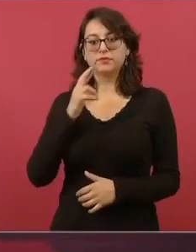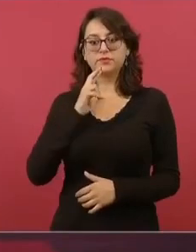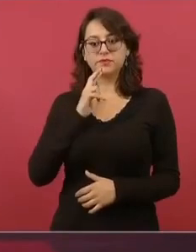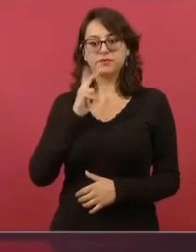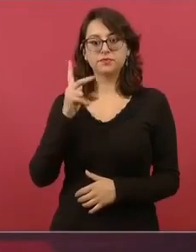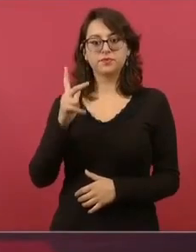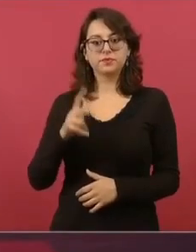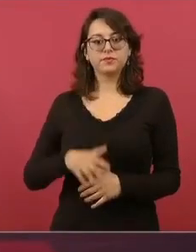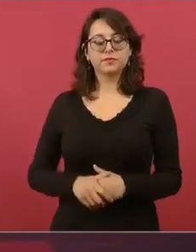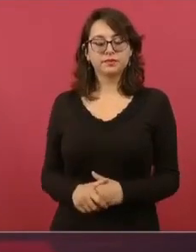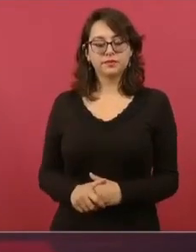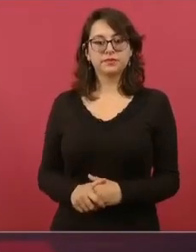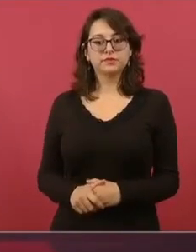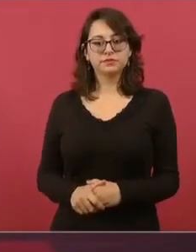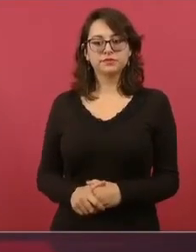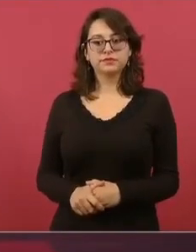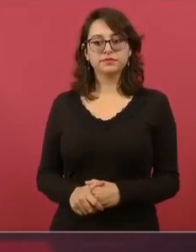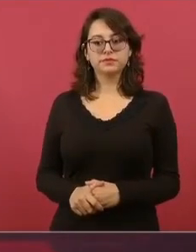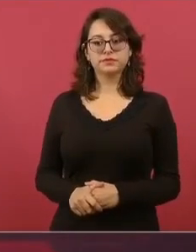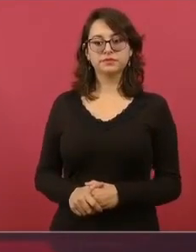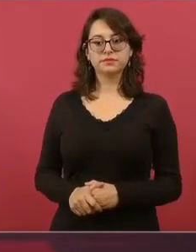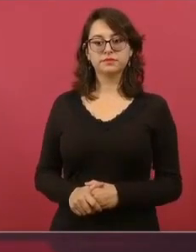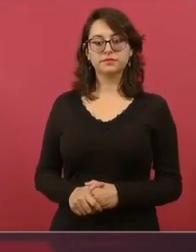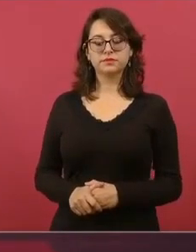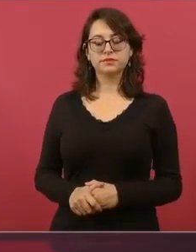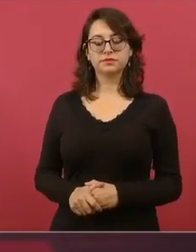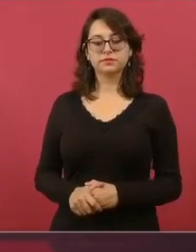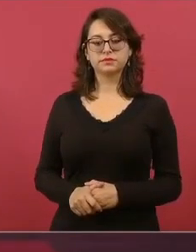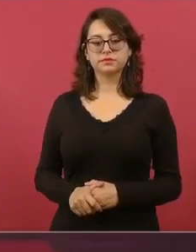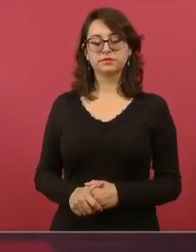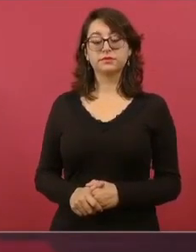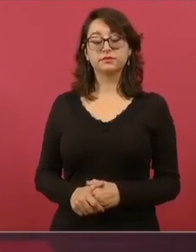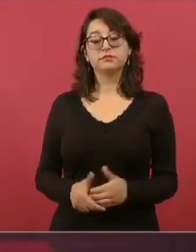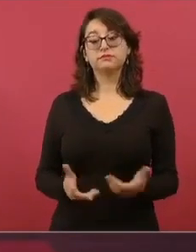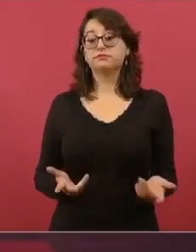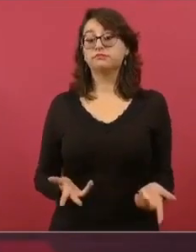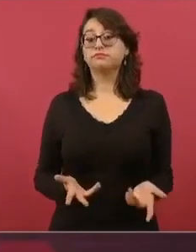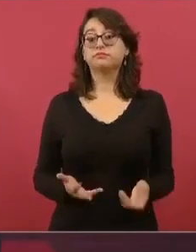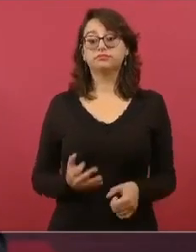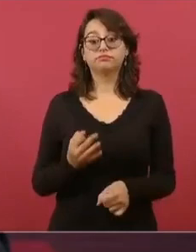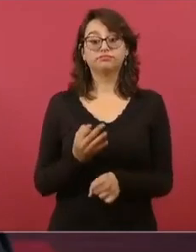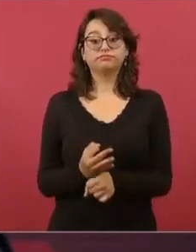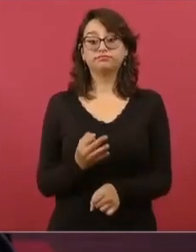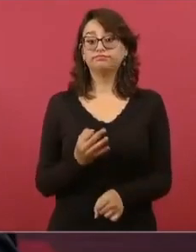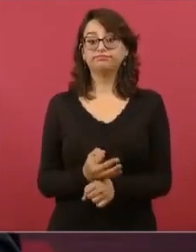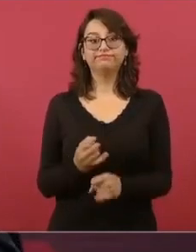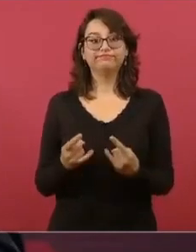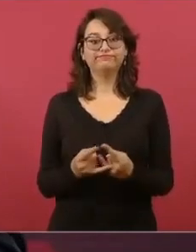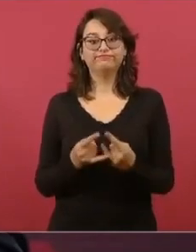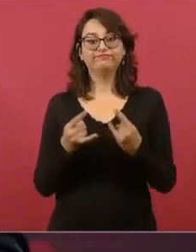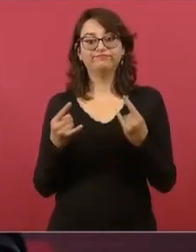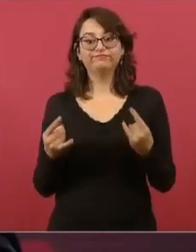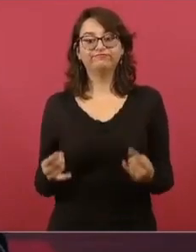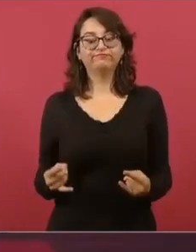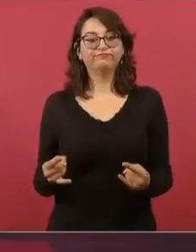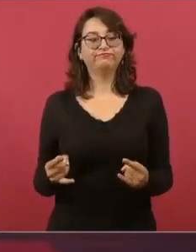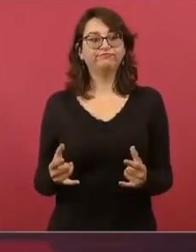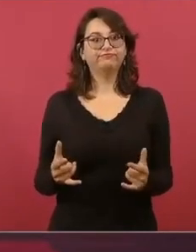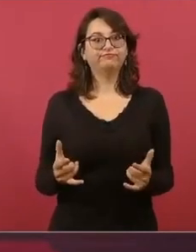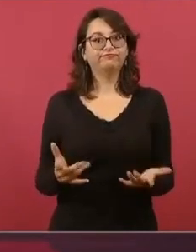Estamos pasando por un mal momento